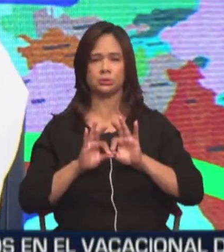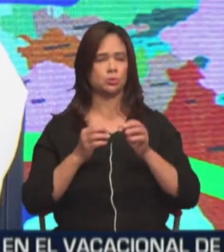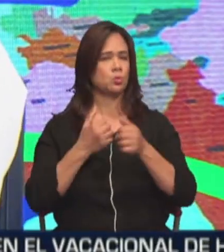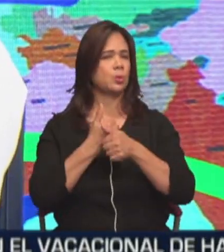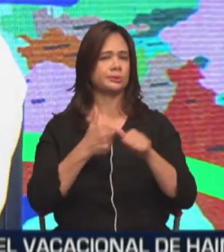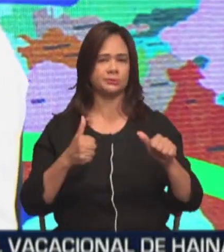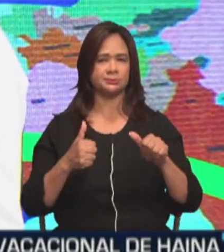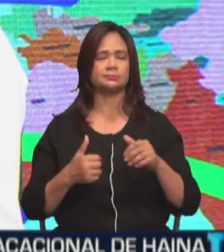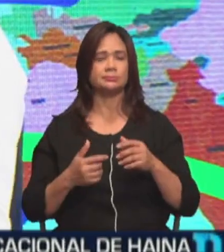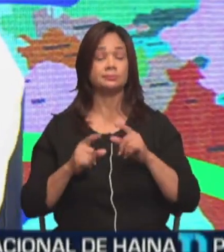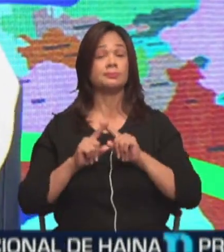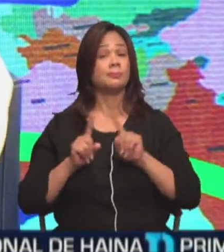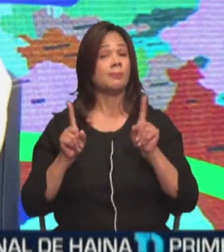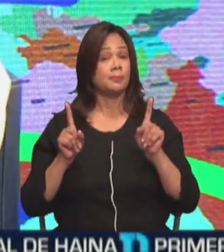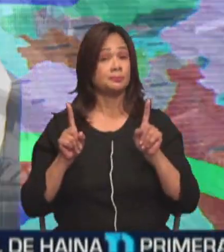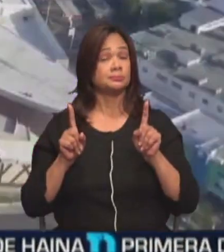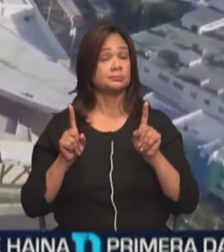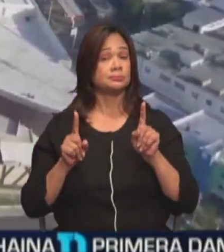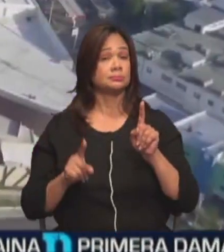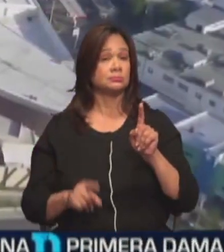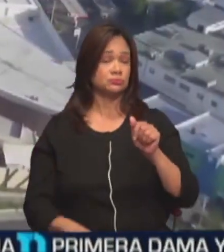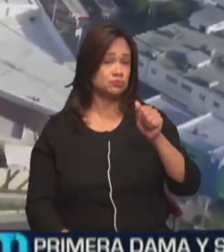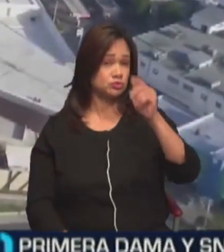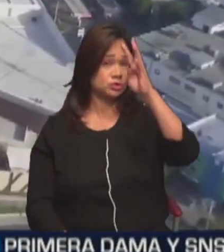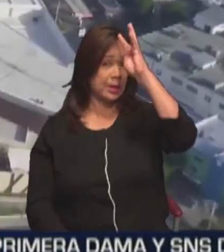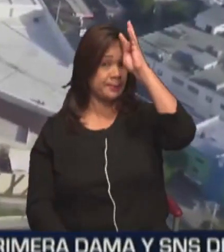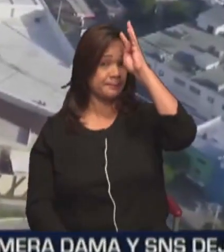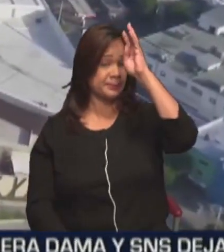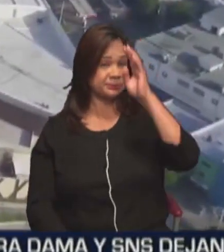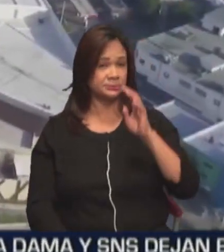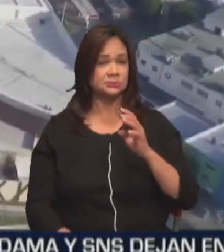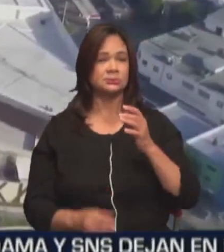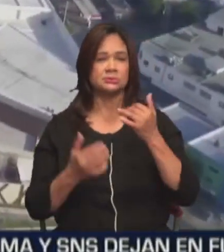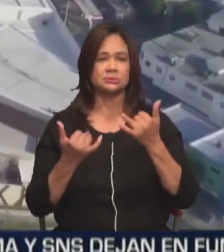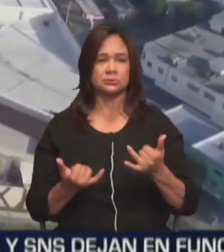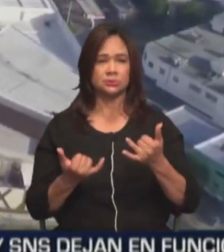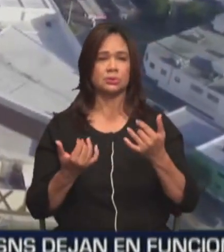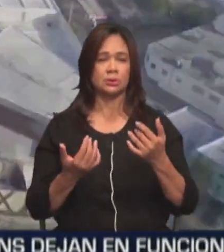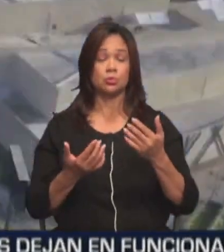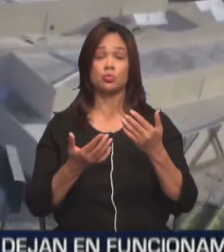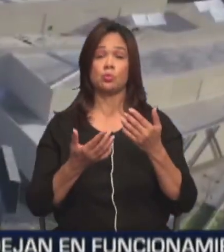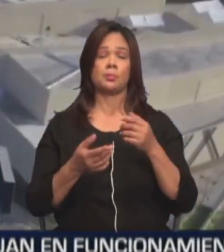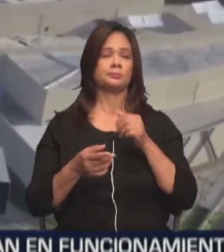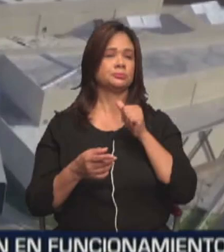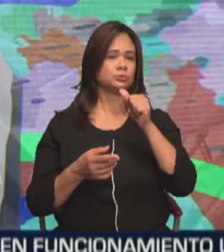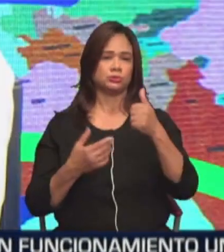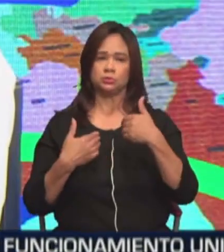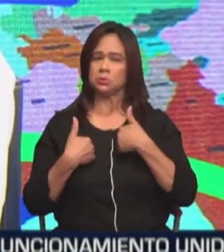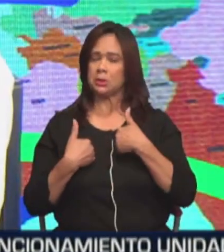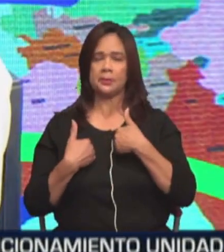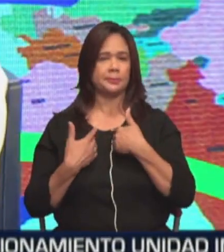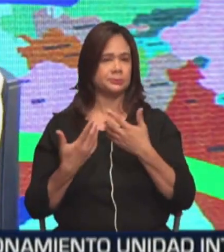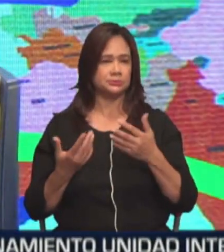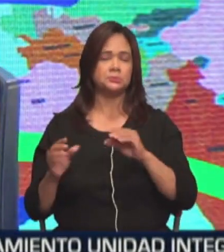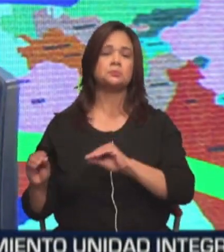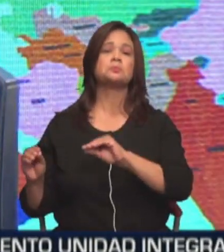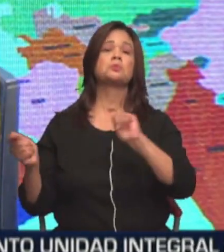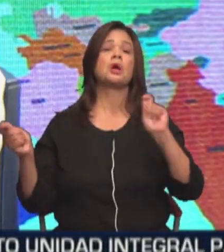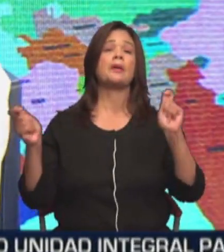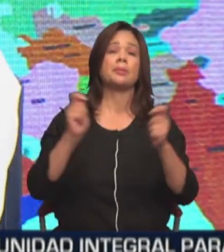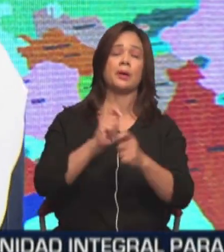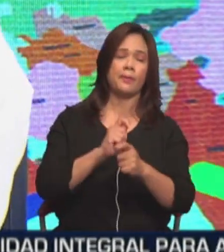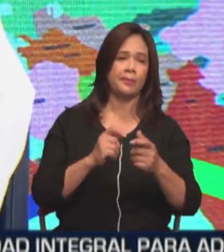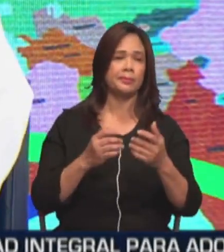evento. Pero San Bill, por 9, 8 años, ahora con la fecha nueva no tenían disponibilidad y cambiamos de casa.